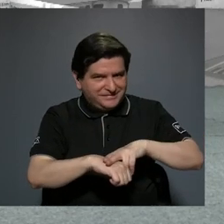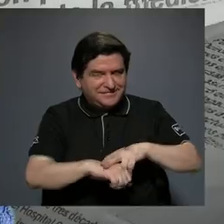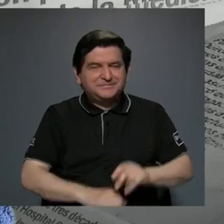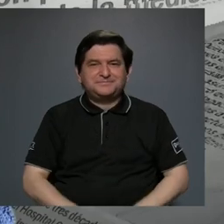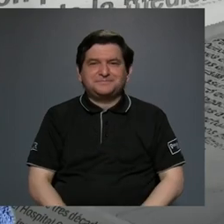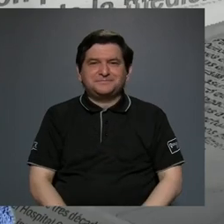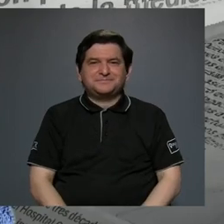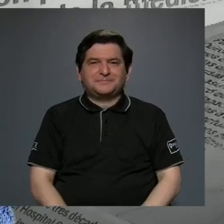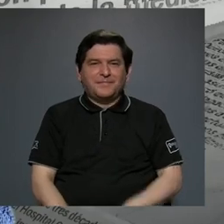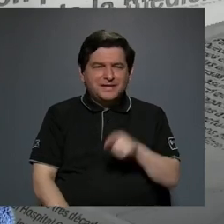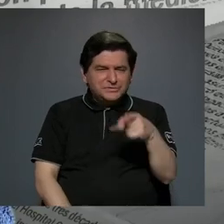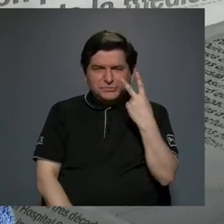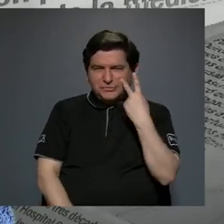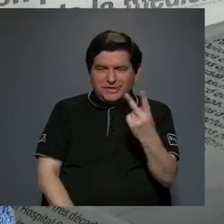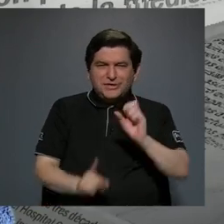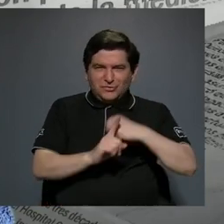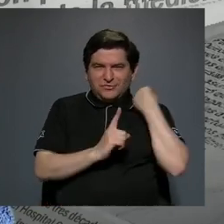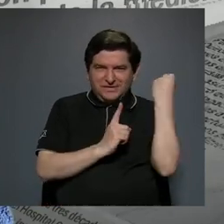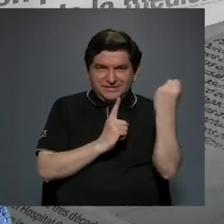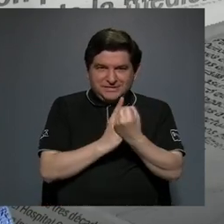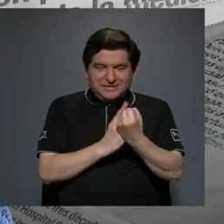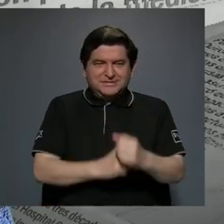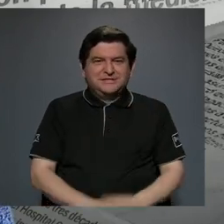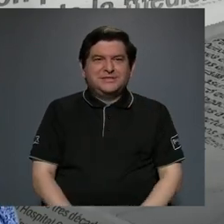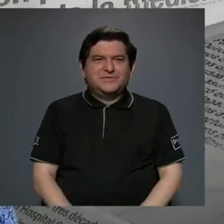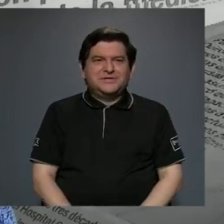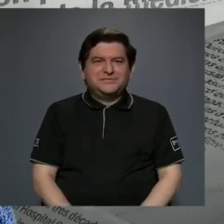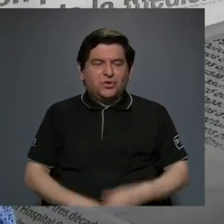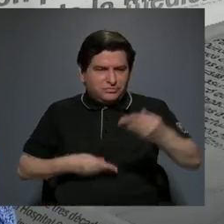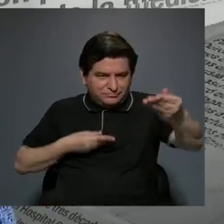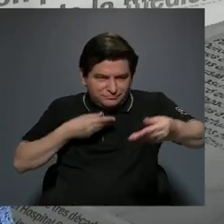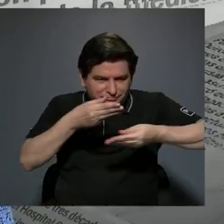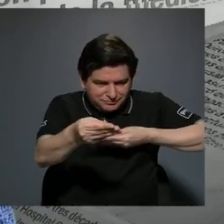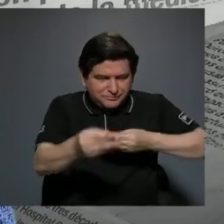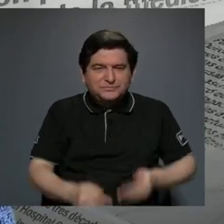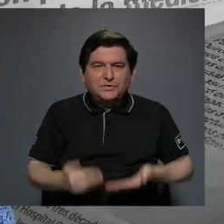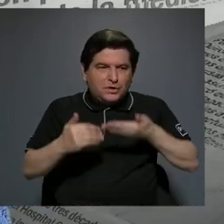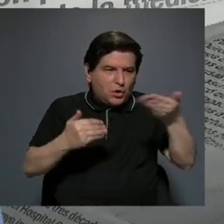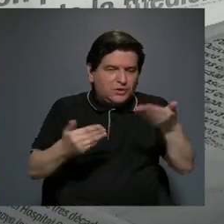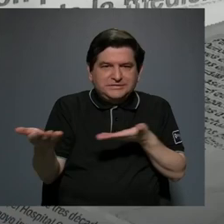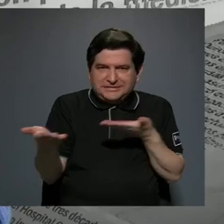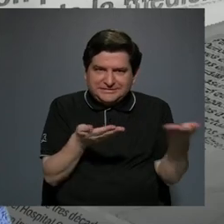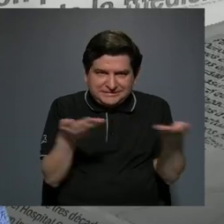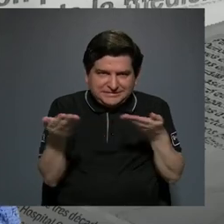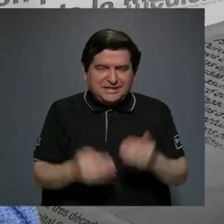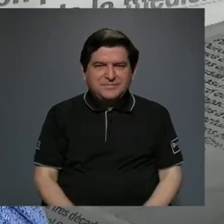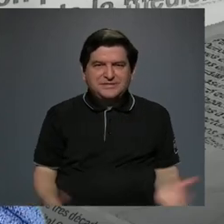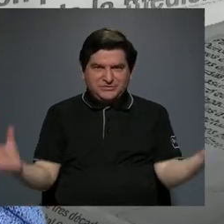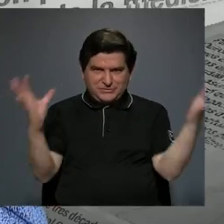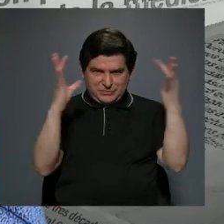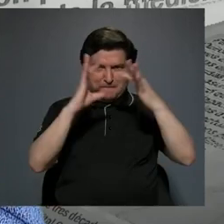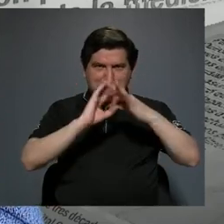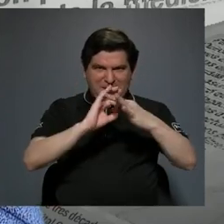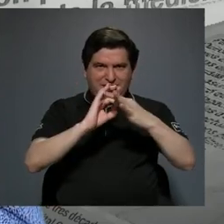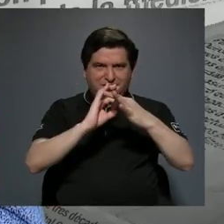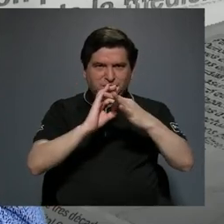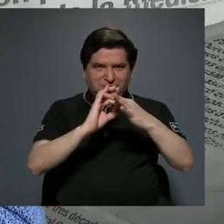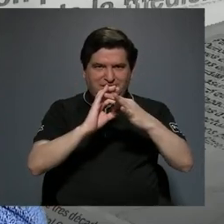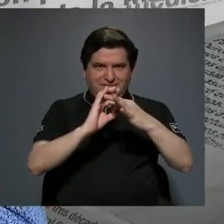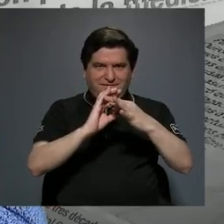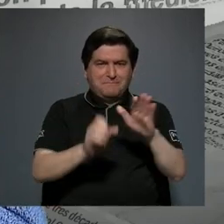Entonces, si usted lo ve, es una situación de un intercambio entre bienes y servicios que lo vinculaba totalmente